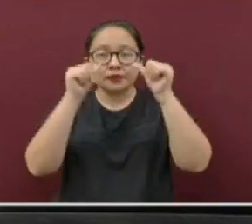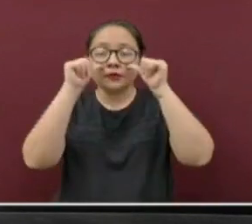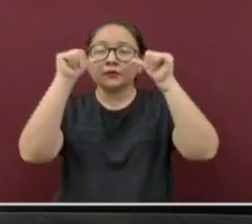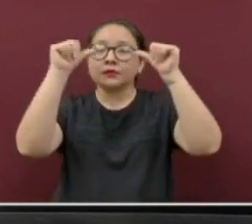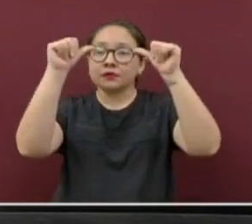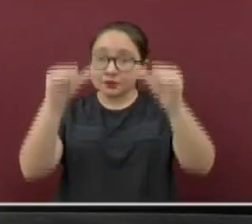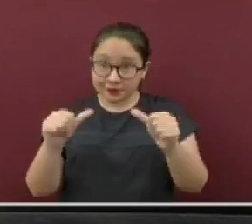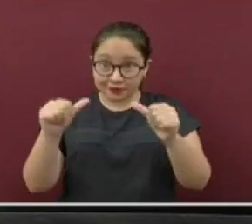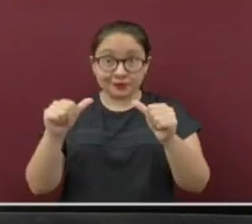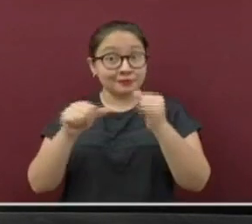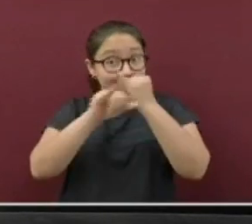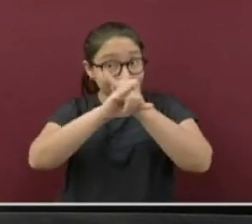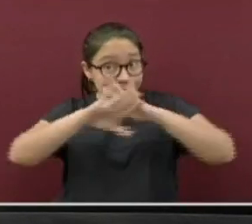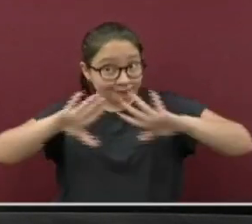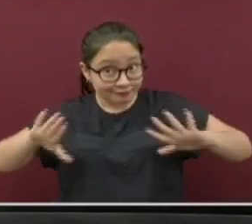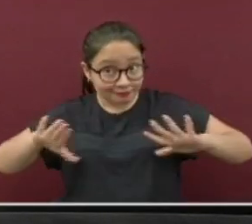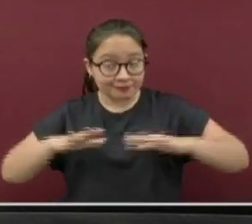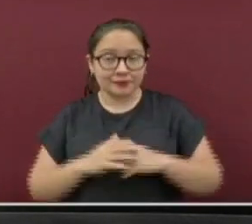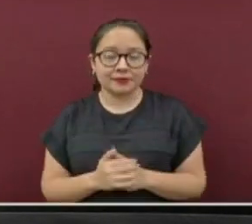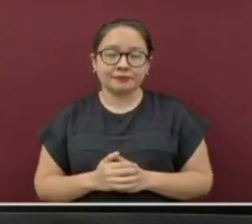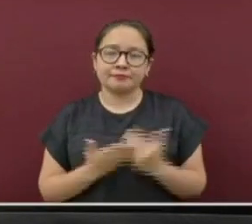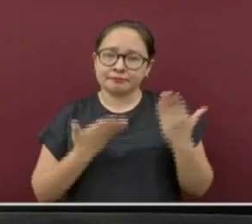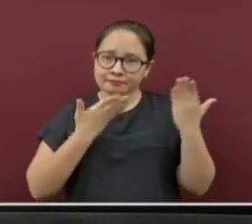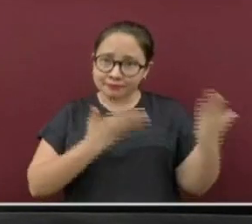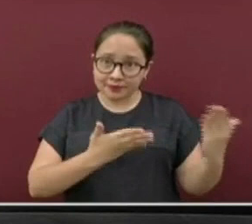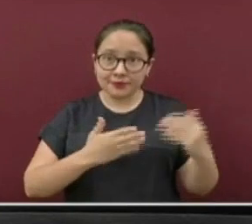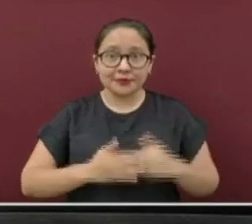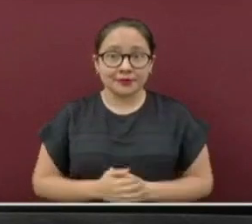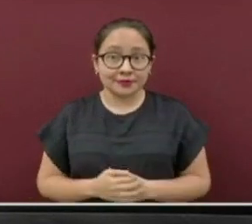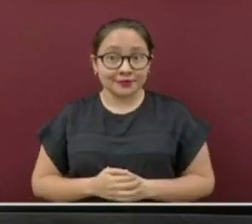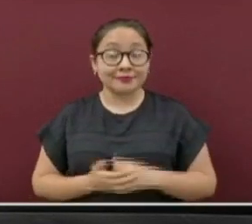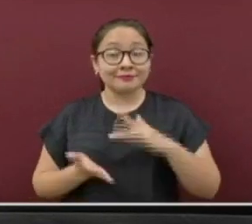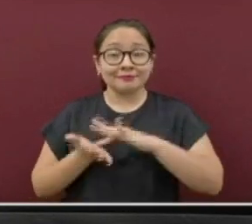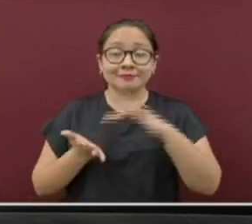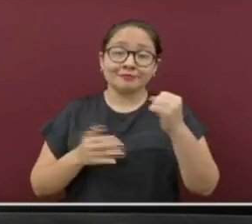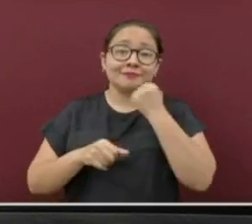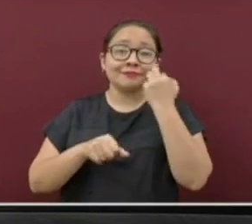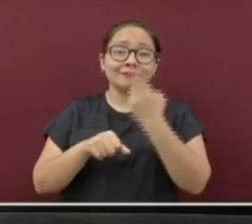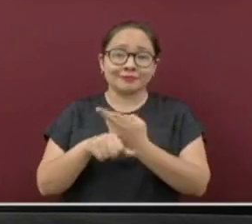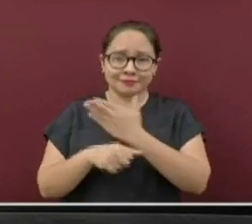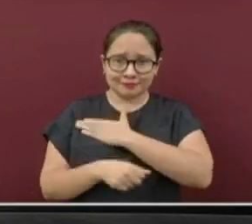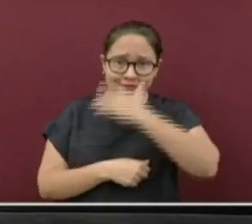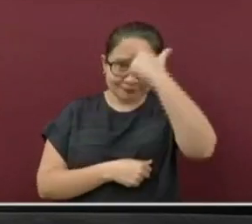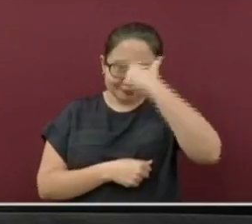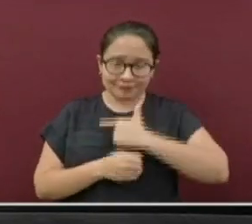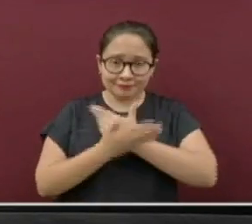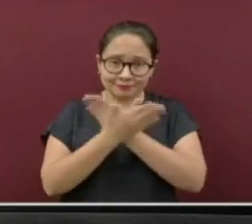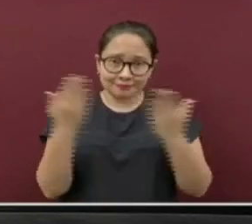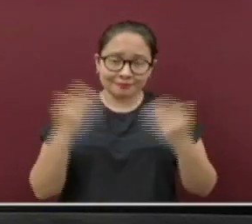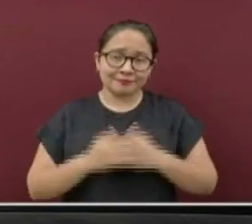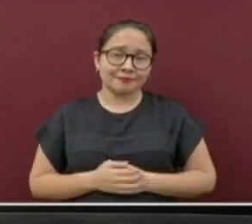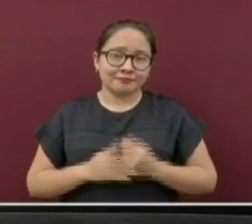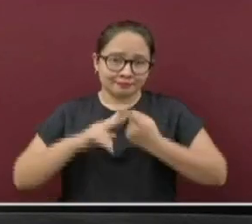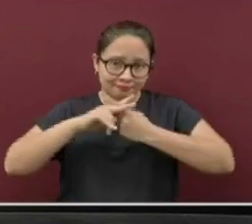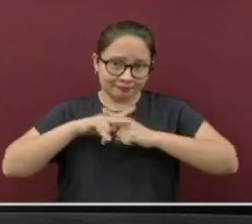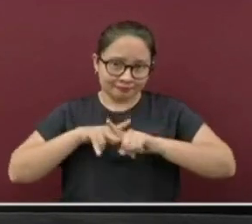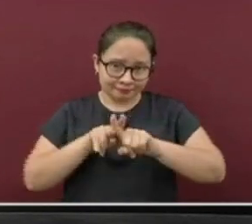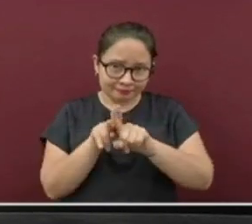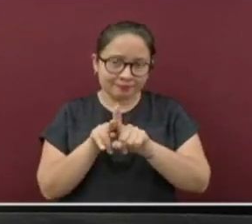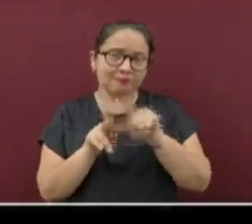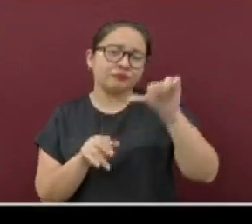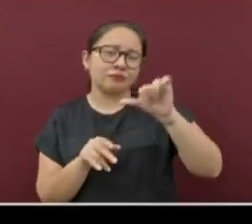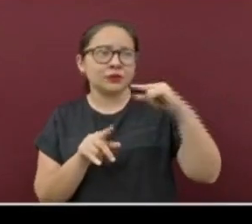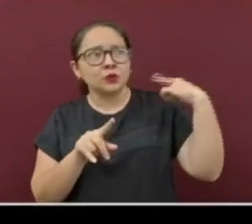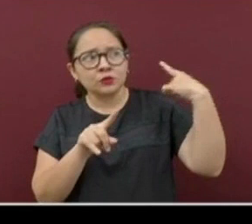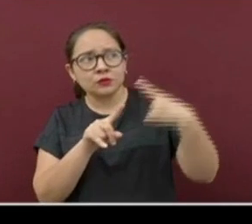mucha atención a la información. Adelante, doctor Espejo. Muchas gracias, secretario. Buenas noches. Iniciamos con el reporte al día de